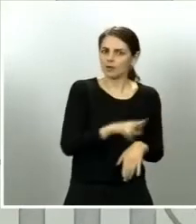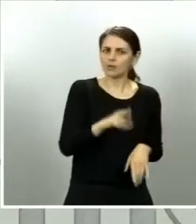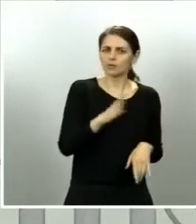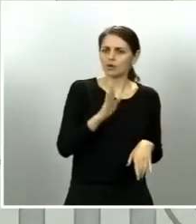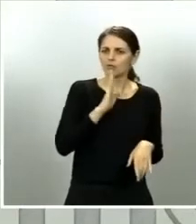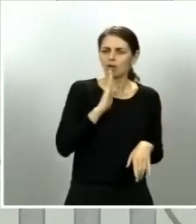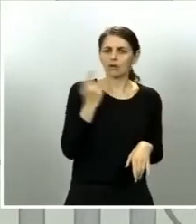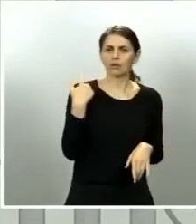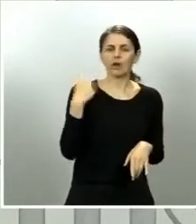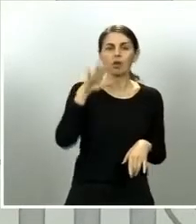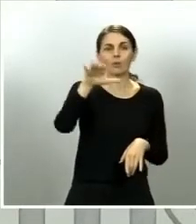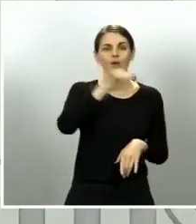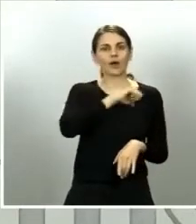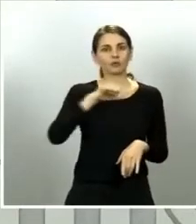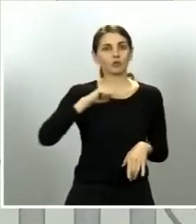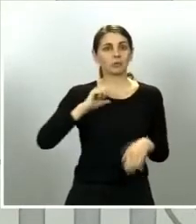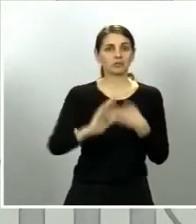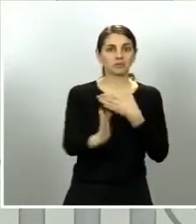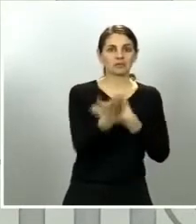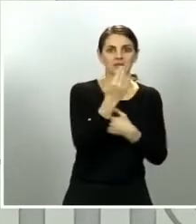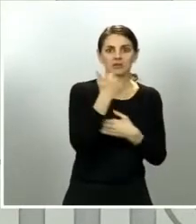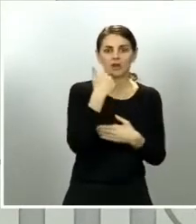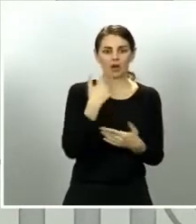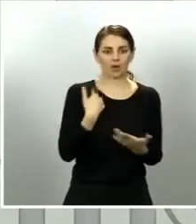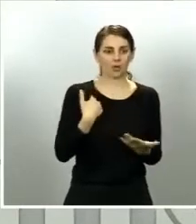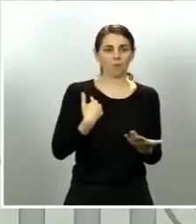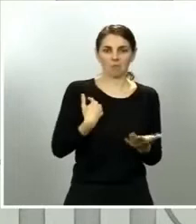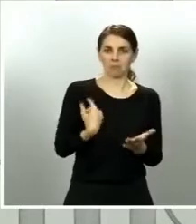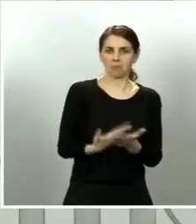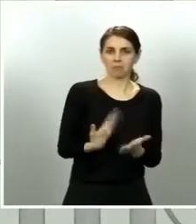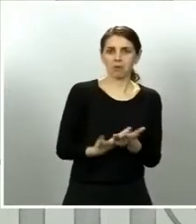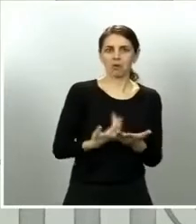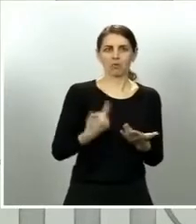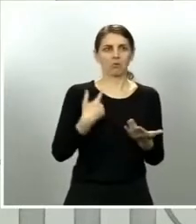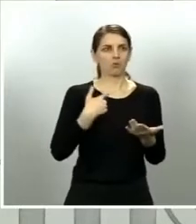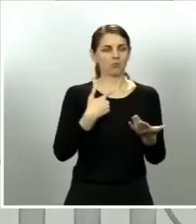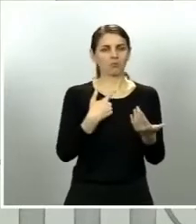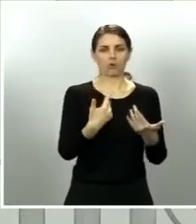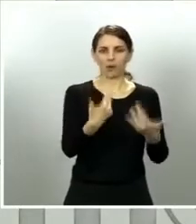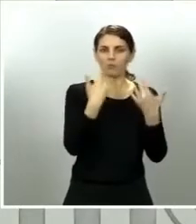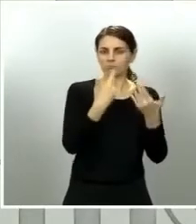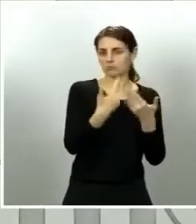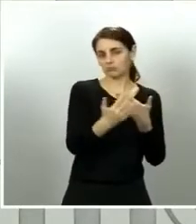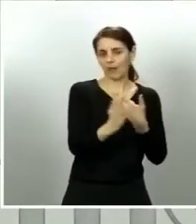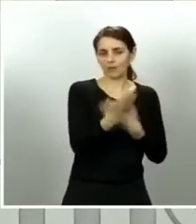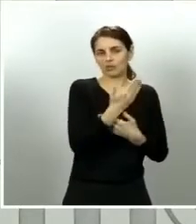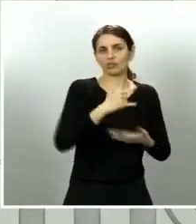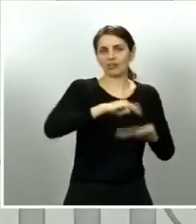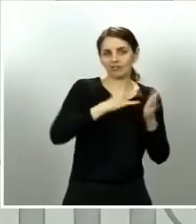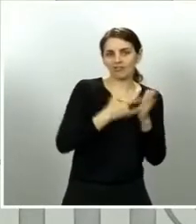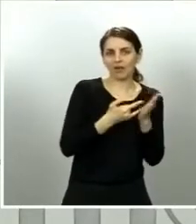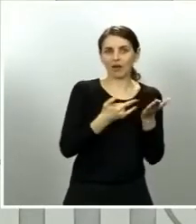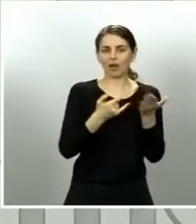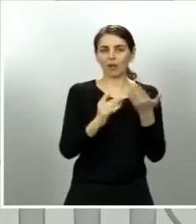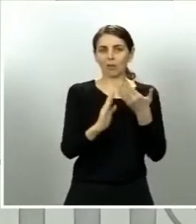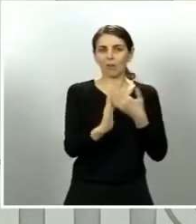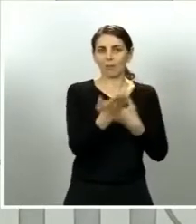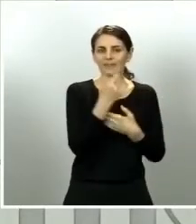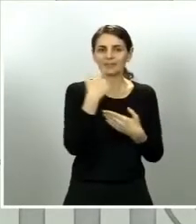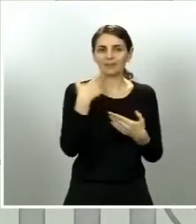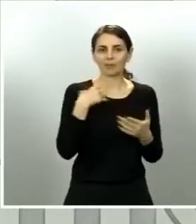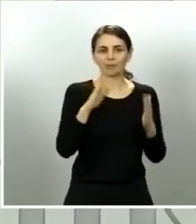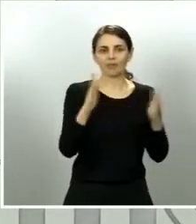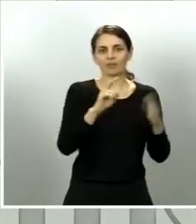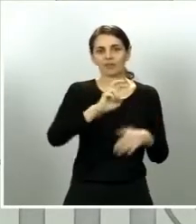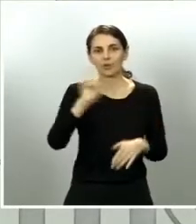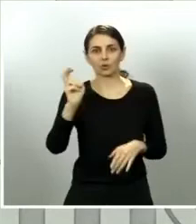sustentados por un razonamiento técnico y que cumple con los criterios que nosotros exigimos a las unidades territoriales para el plan de desescalado de transición no